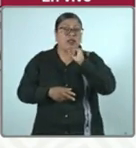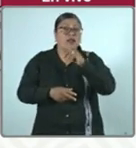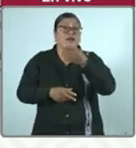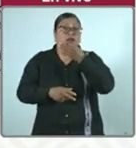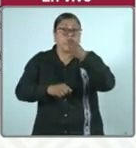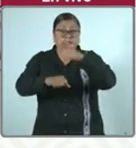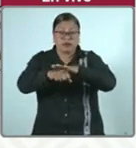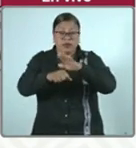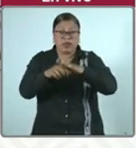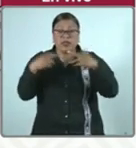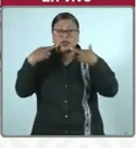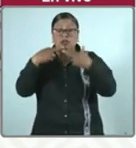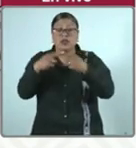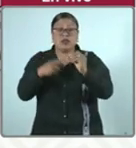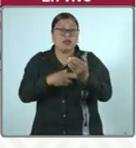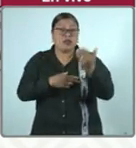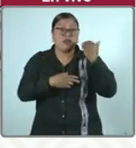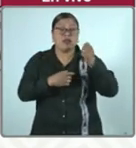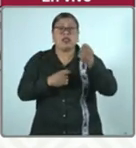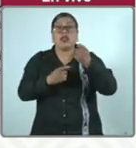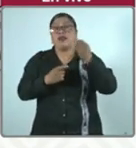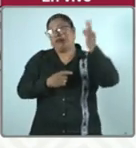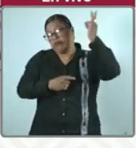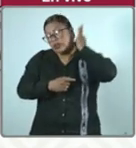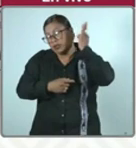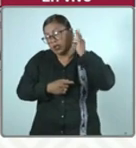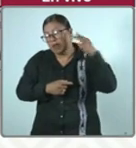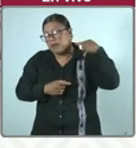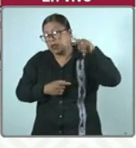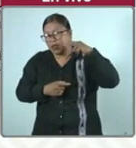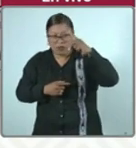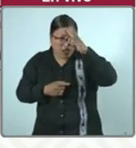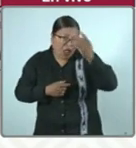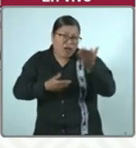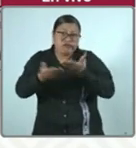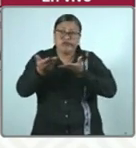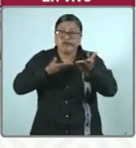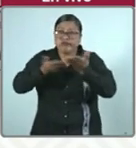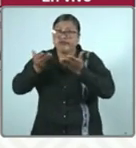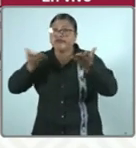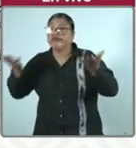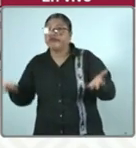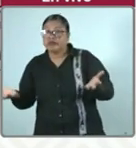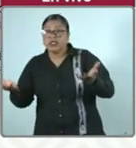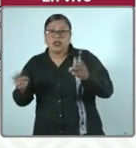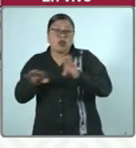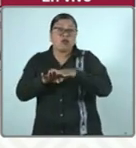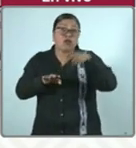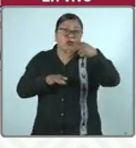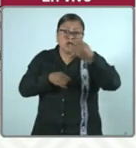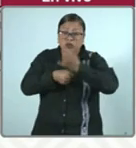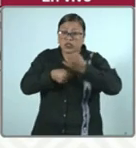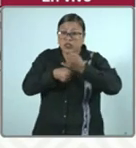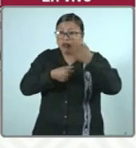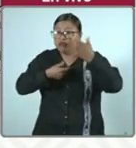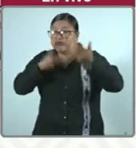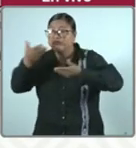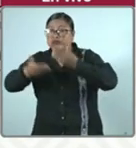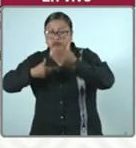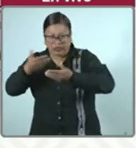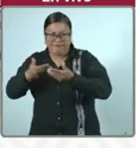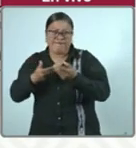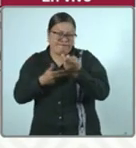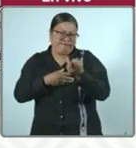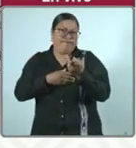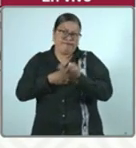reunión con el Fiscal de Veracruz con la finalidad de conocer los avances de la carpeta de investigación. A